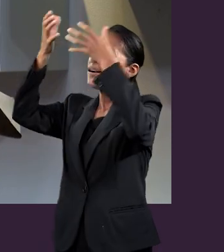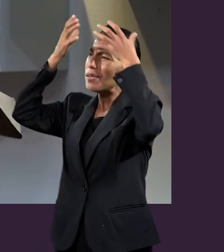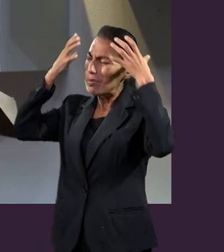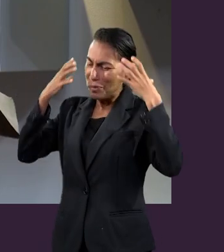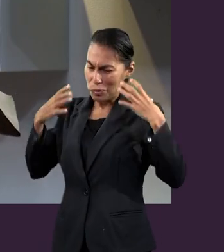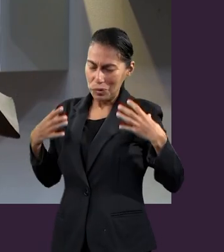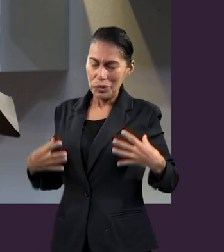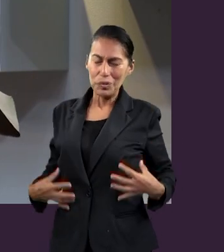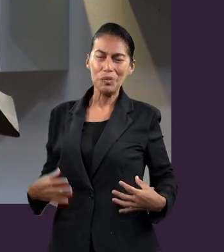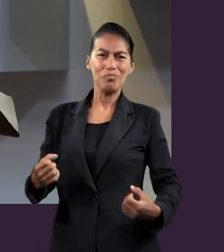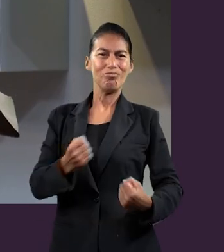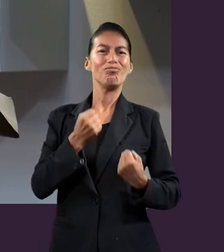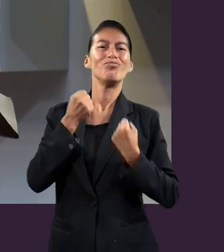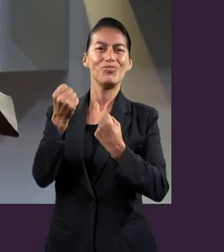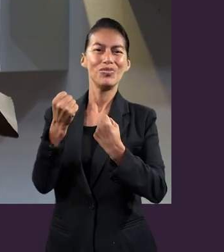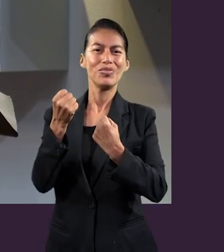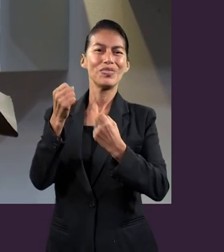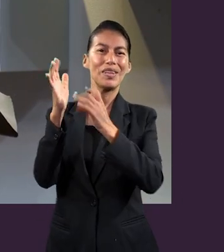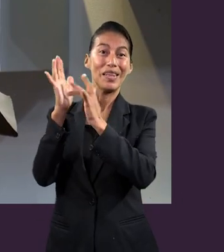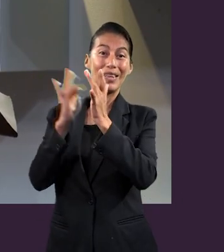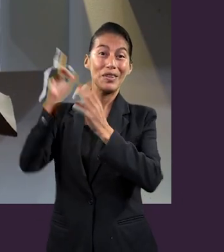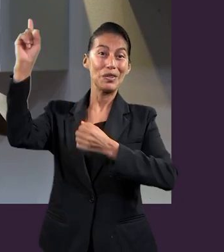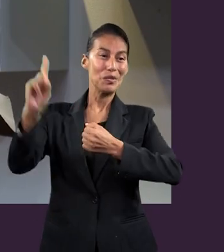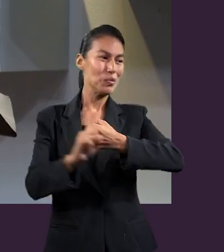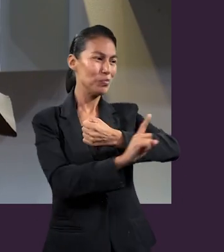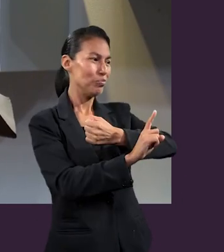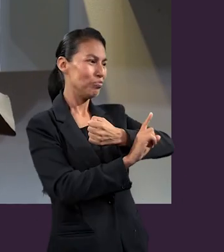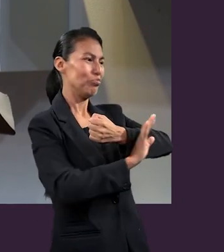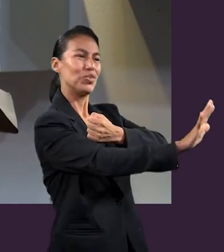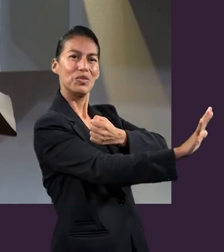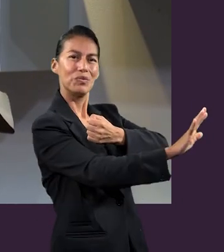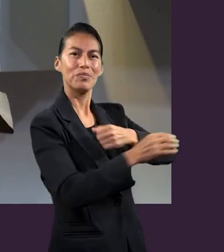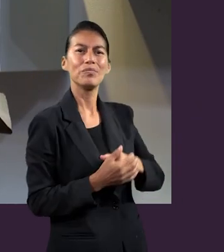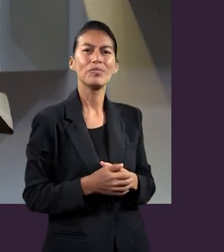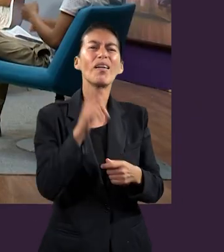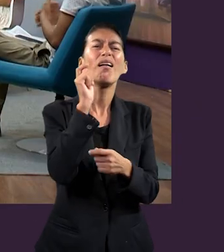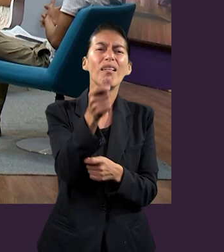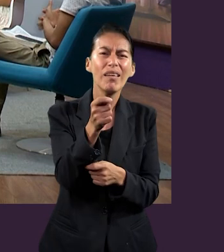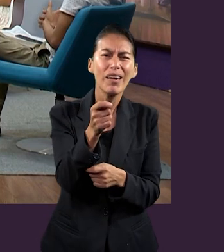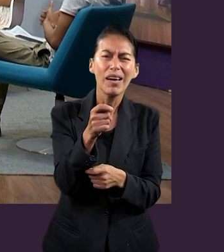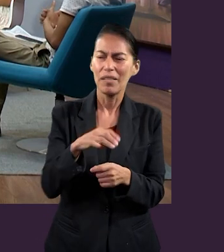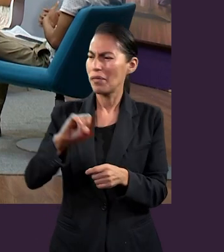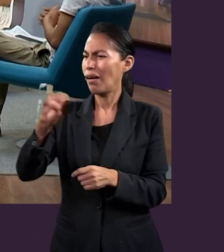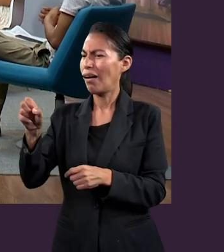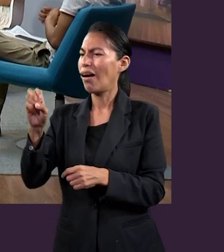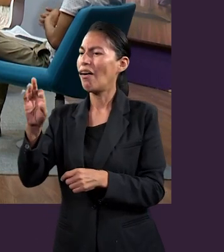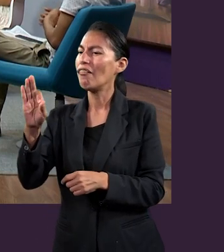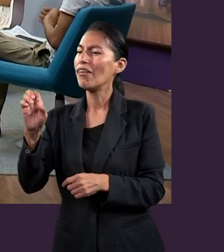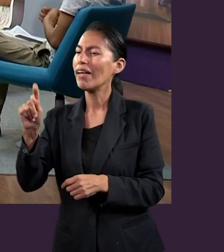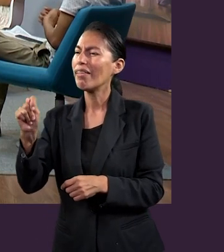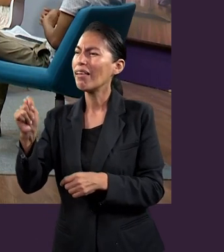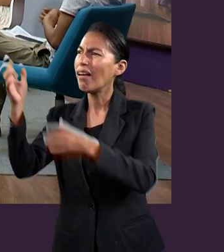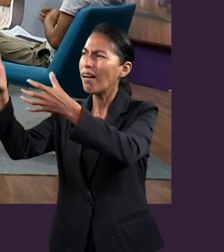Y la armadura que nosotros utilizamos, Jafet, ¿en qué consiste? ¿Cómo podemos nosotros